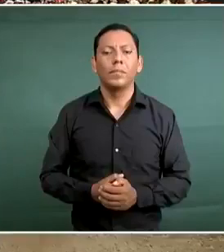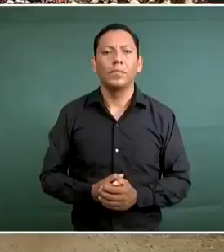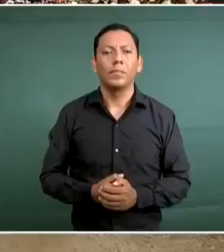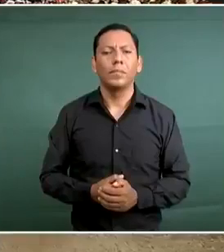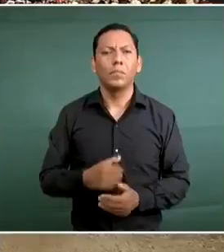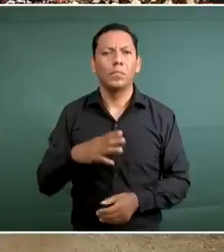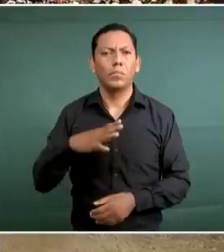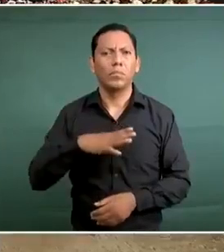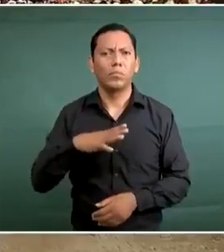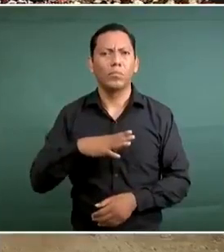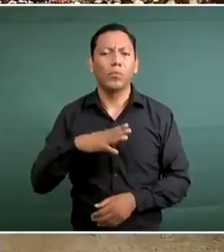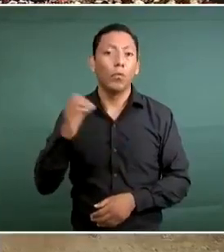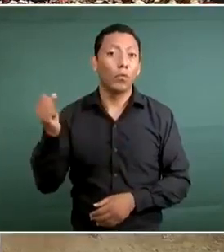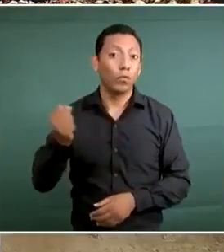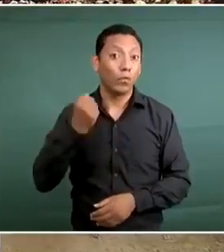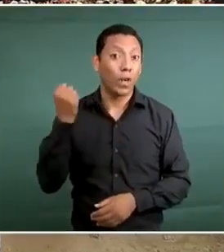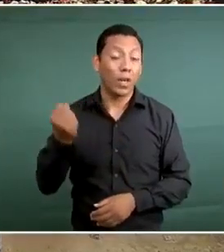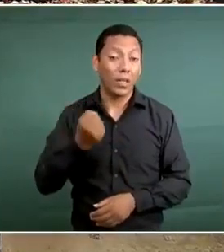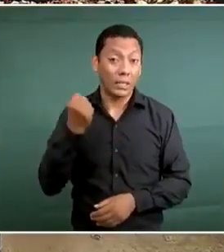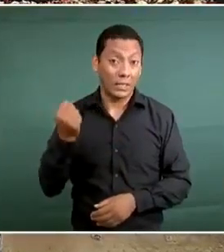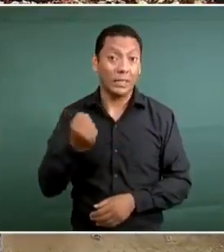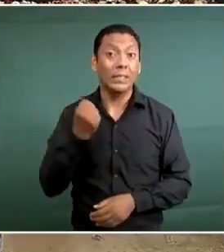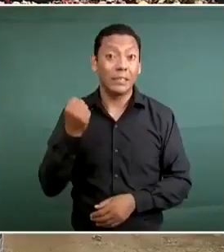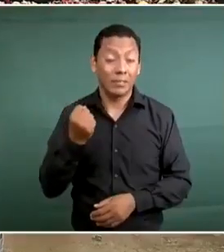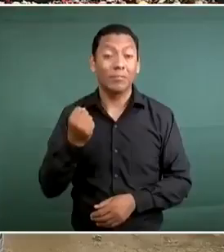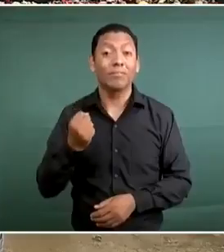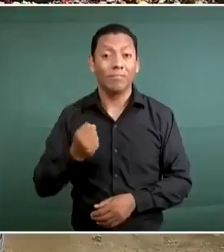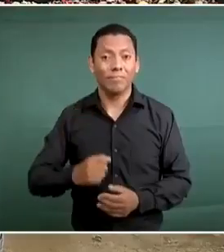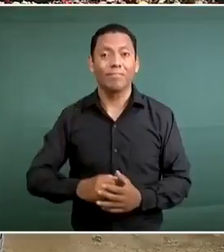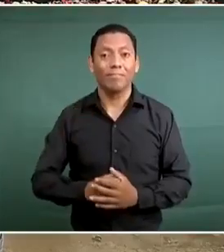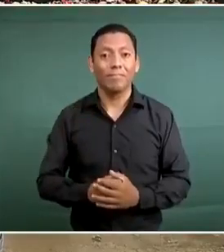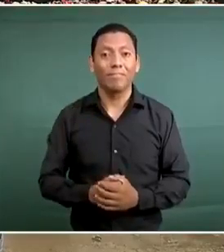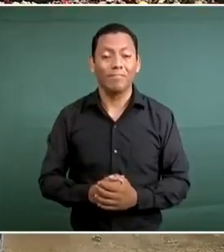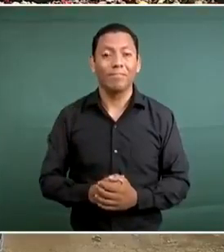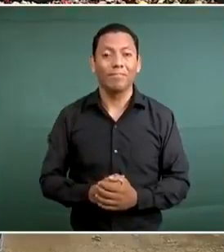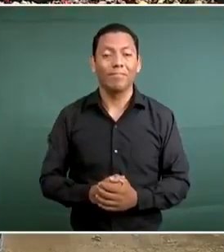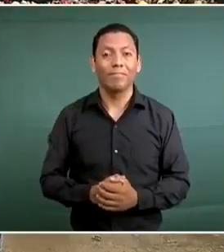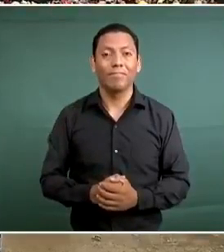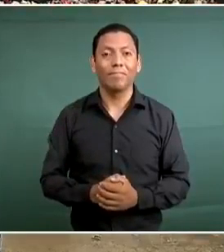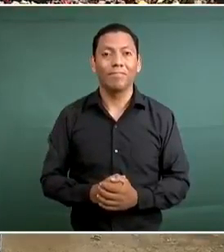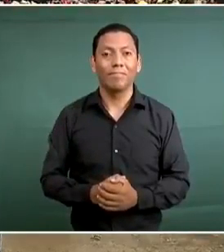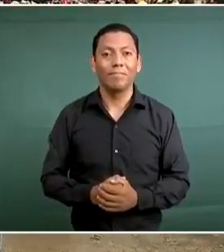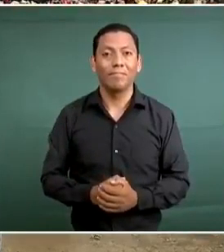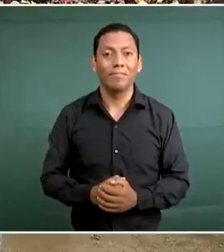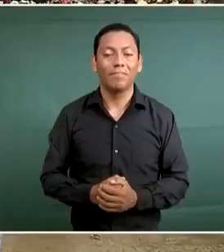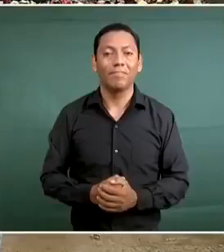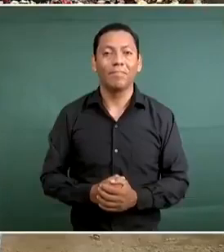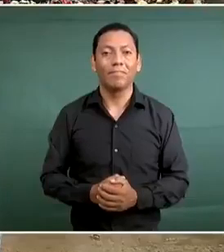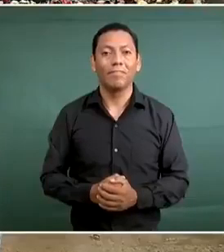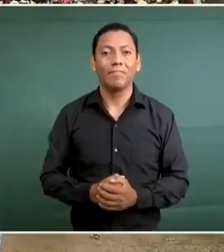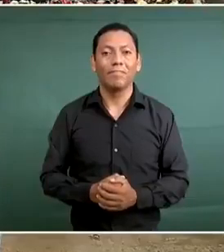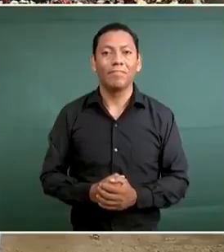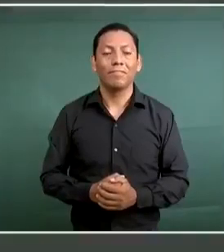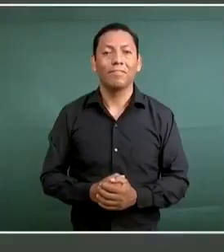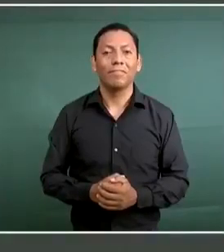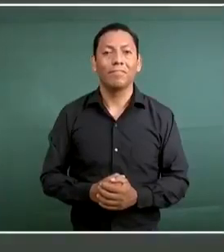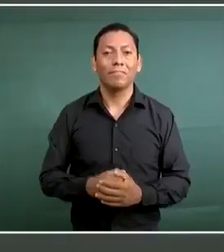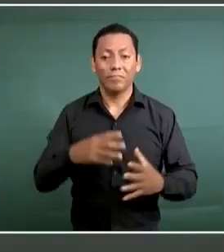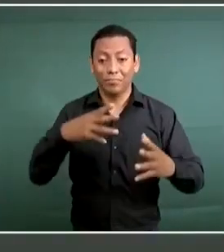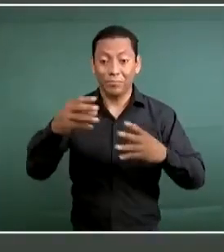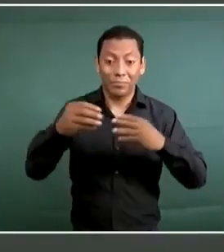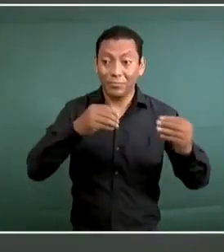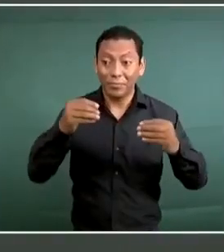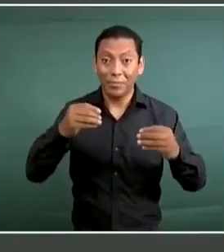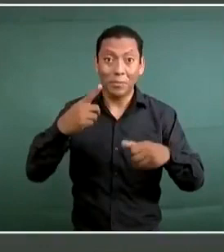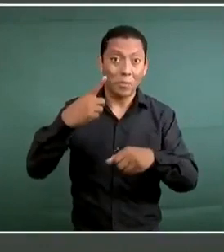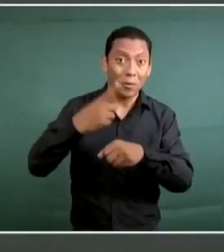Tuvimos la suerte de que no nos pegó primero la pandemia